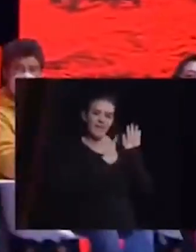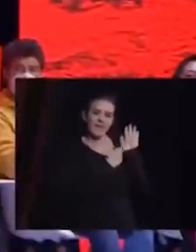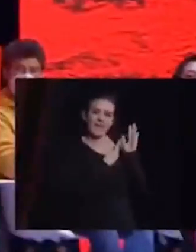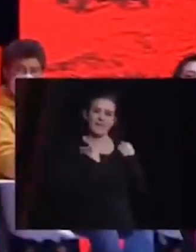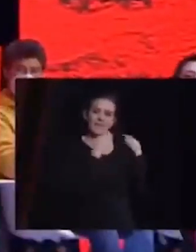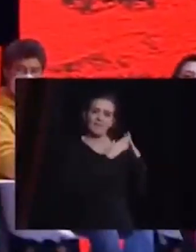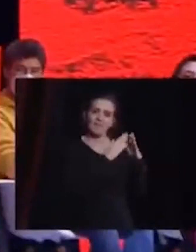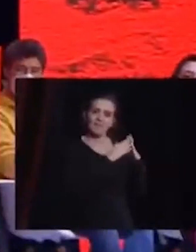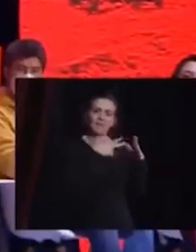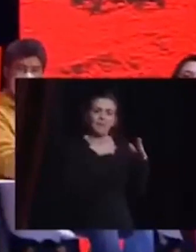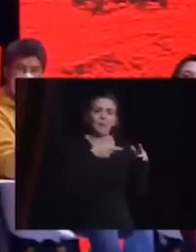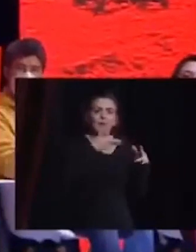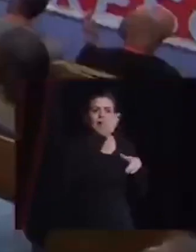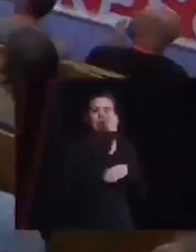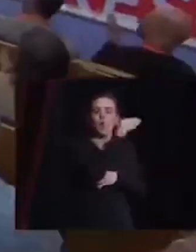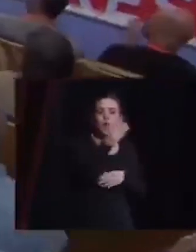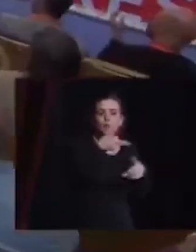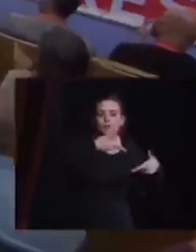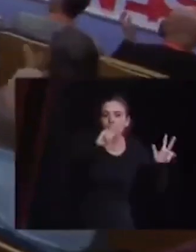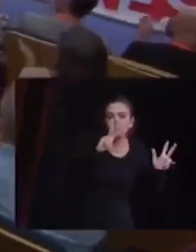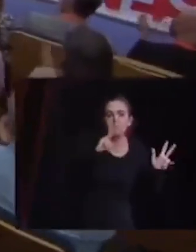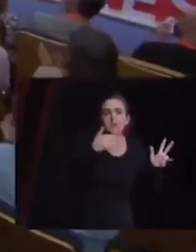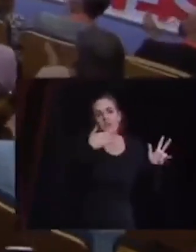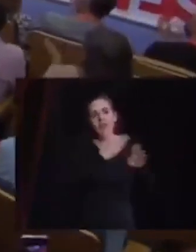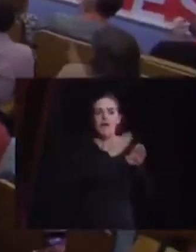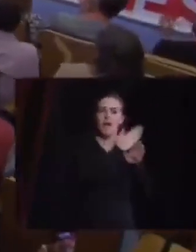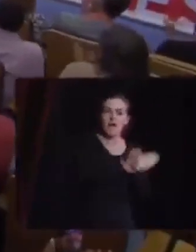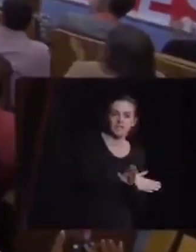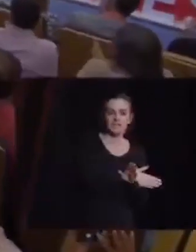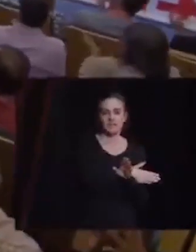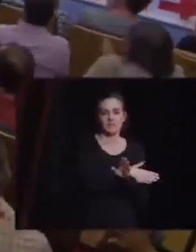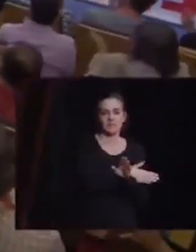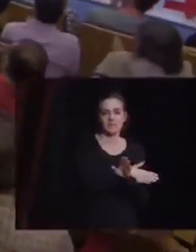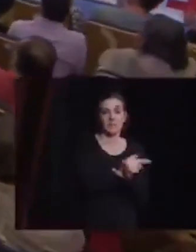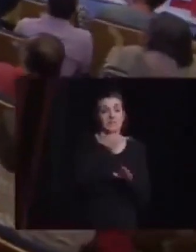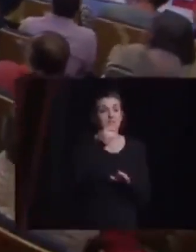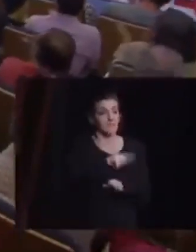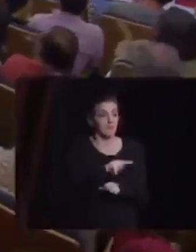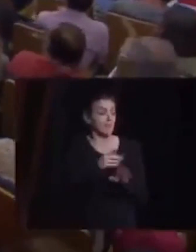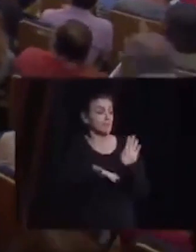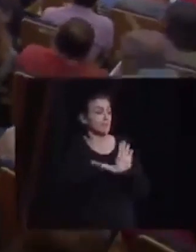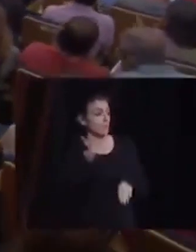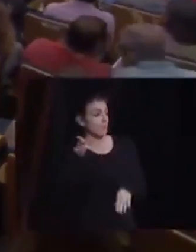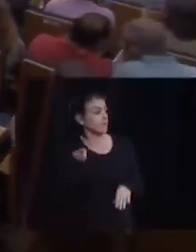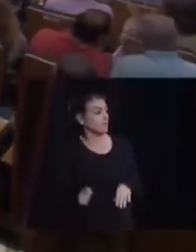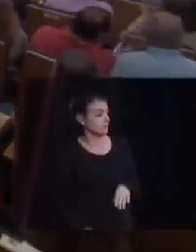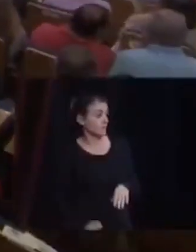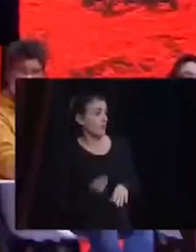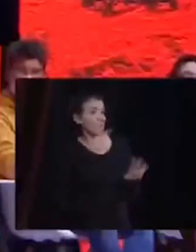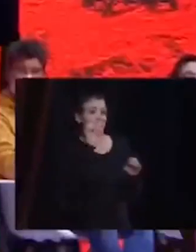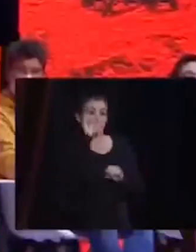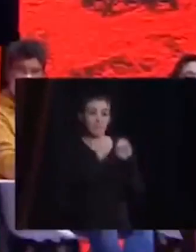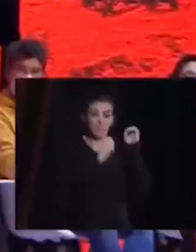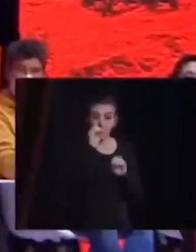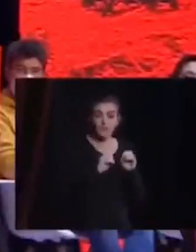los jóvenes se puedan emancipar a edades más tempranas. Nosotros gobernamos para que suba el salario mínimo interprofesional al 60%